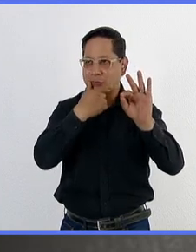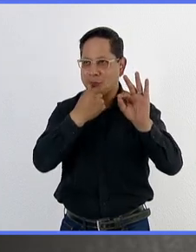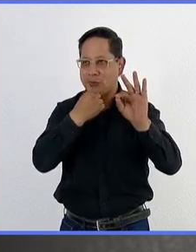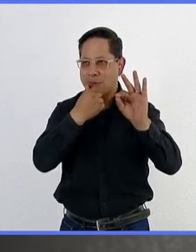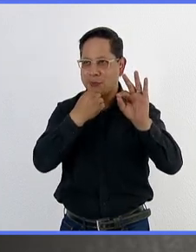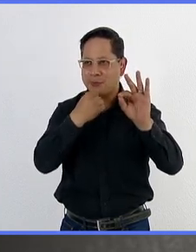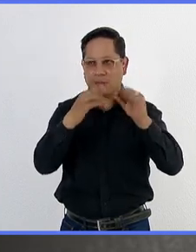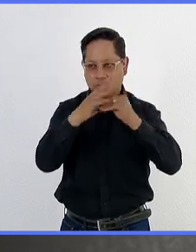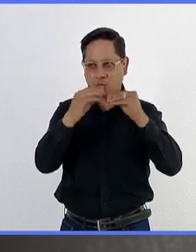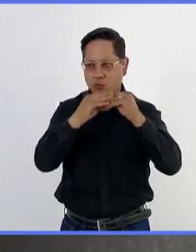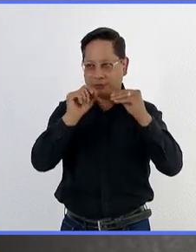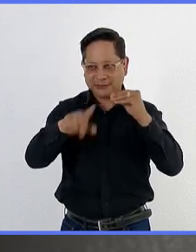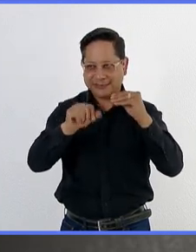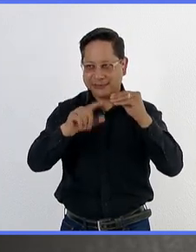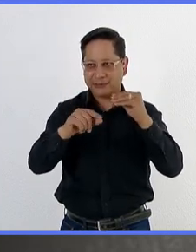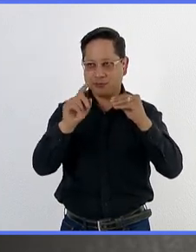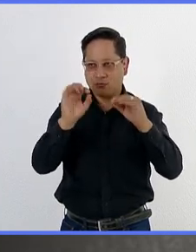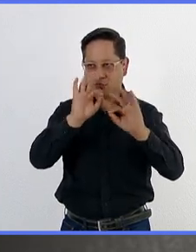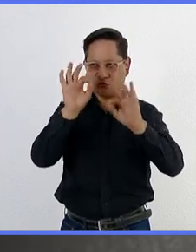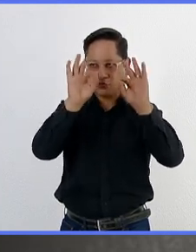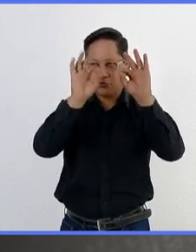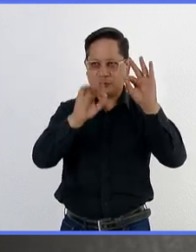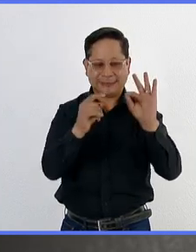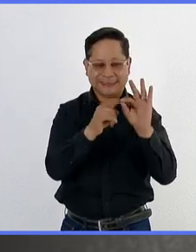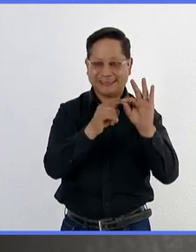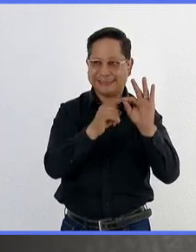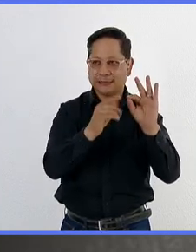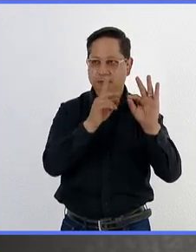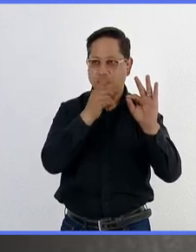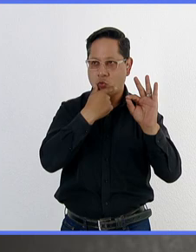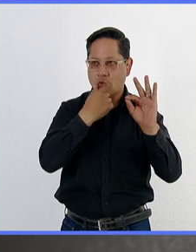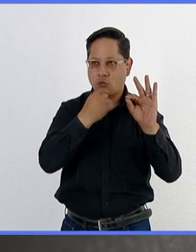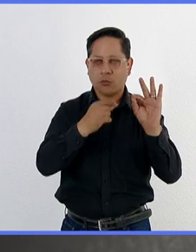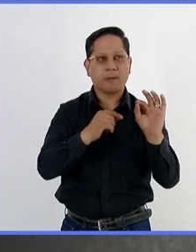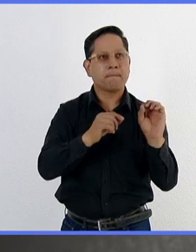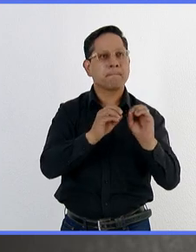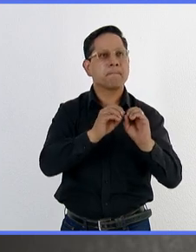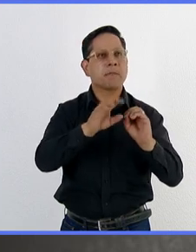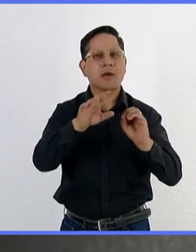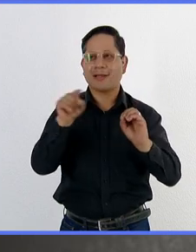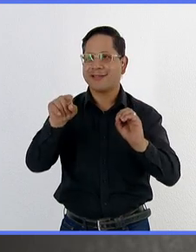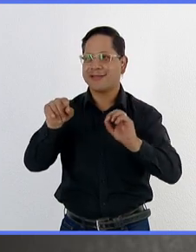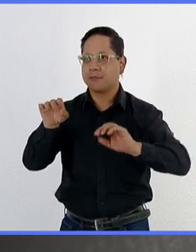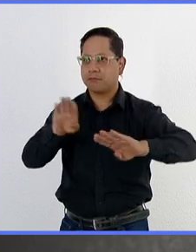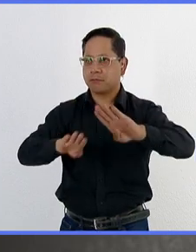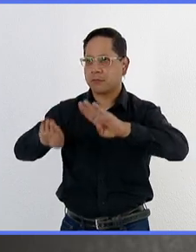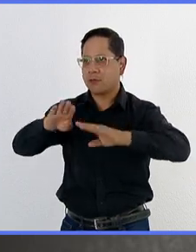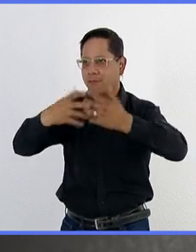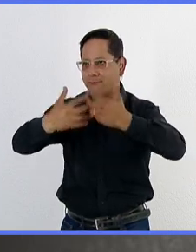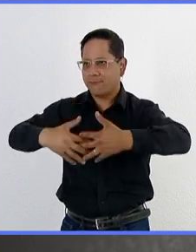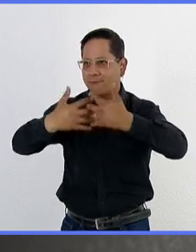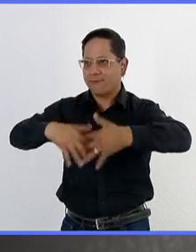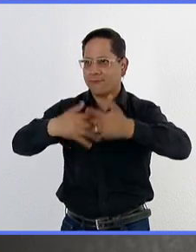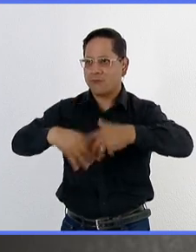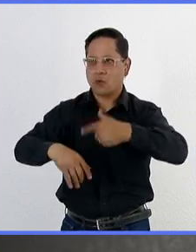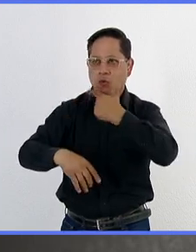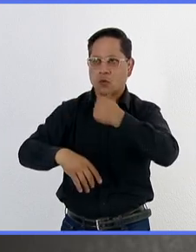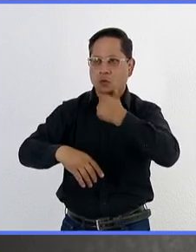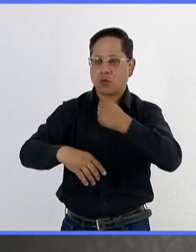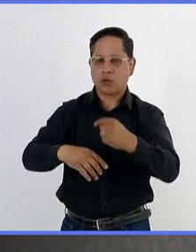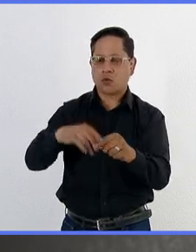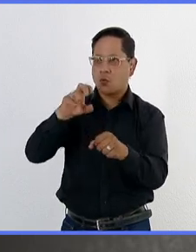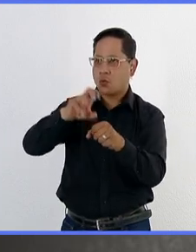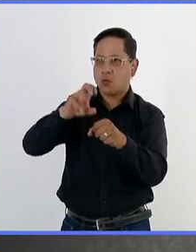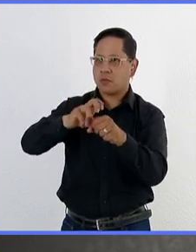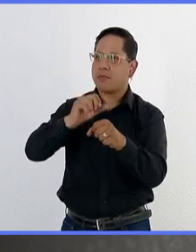de la mosca del Mediterráneo. Es por eso que contamos con una biofábrica de producción de estos machos estériles.